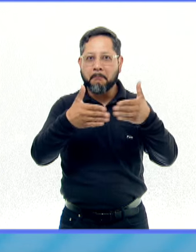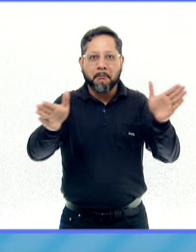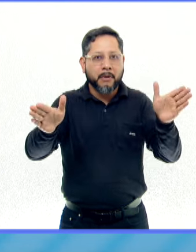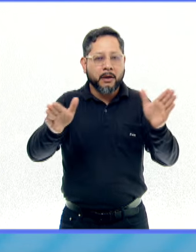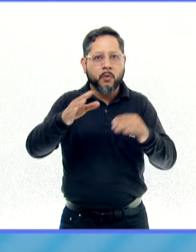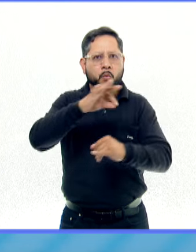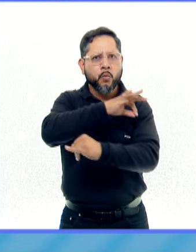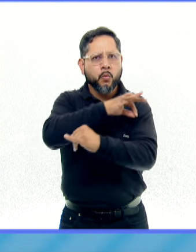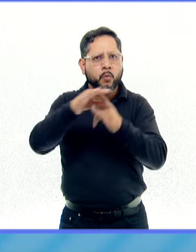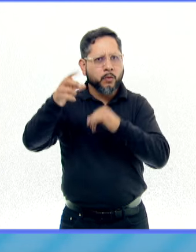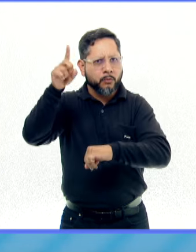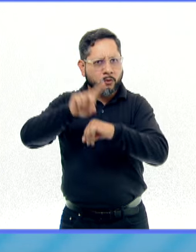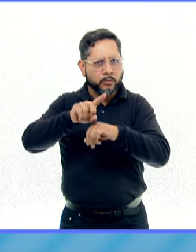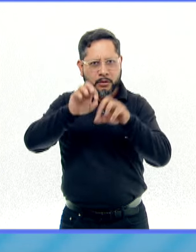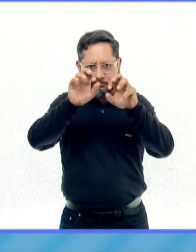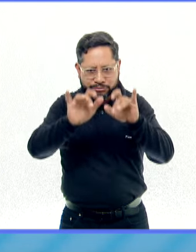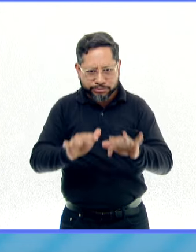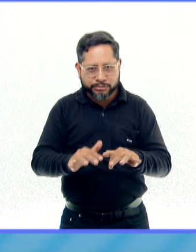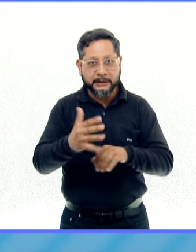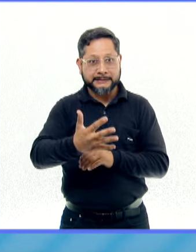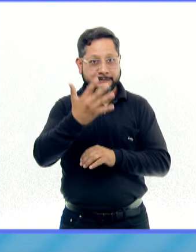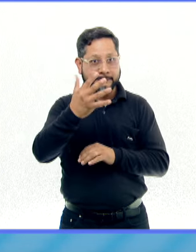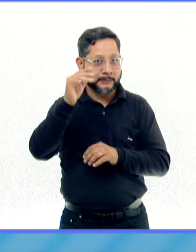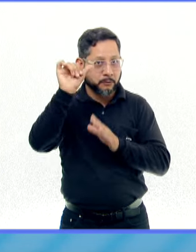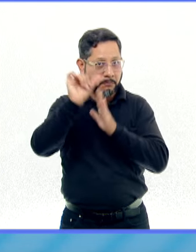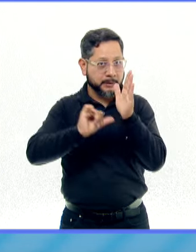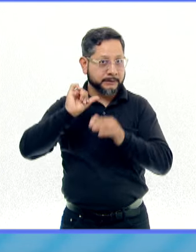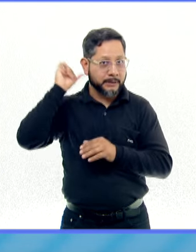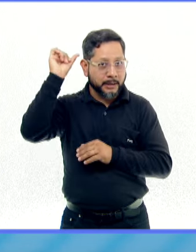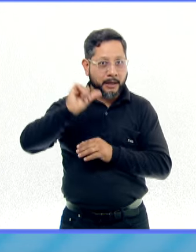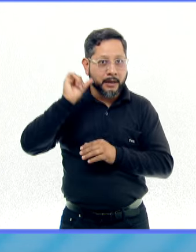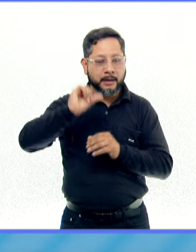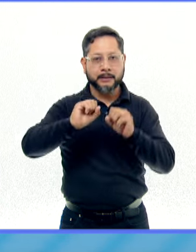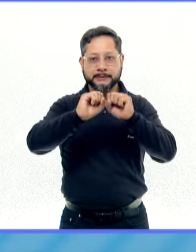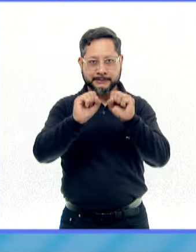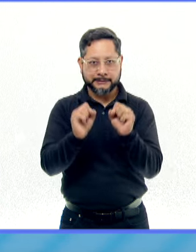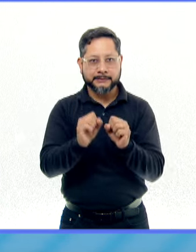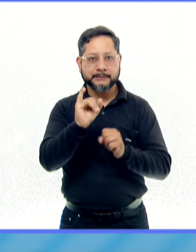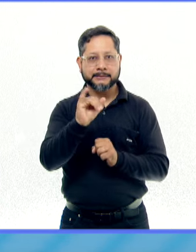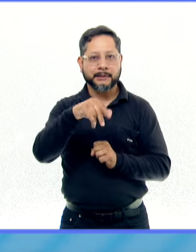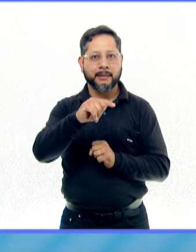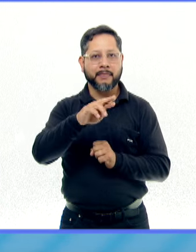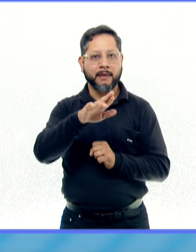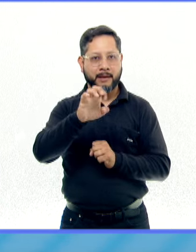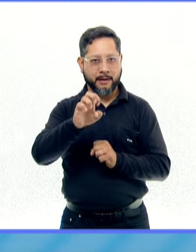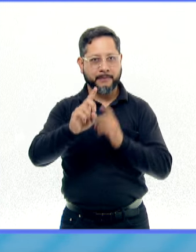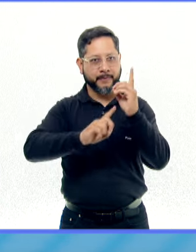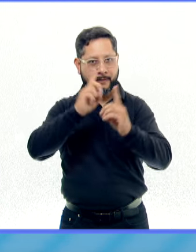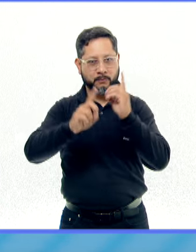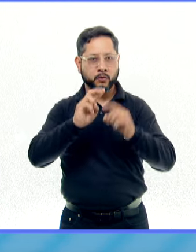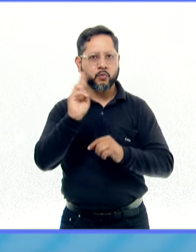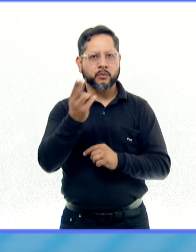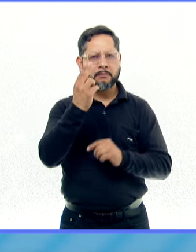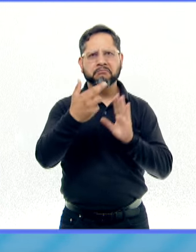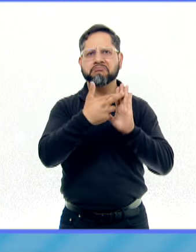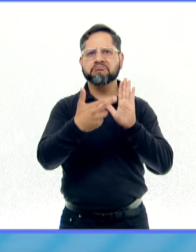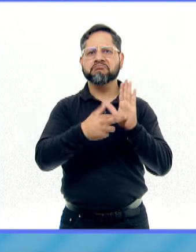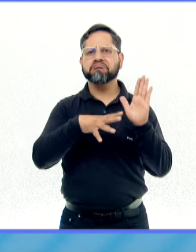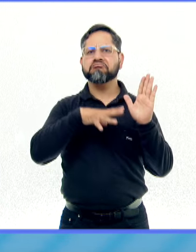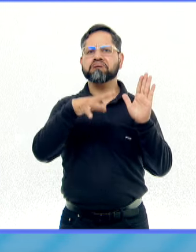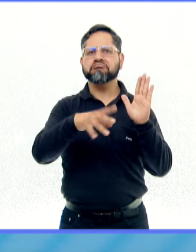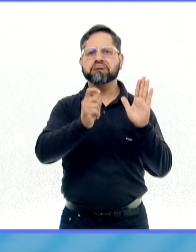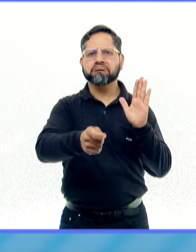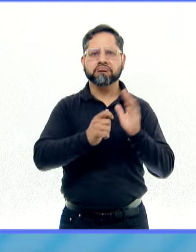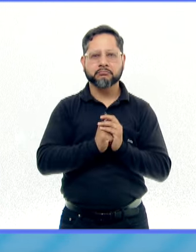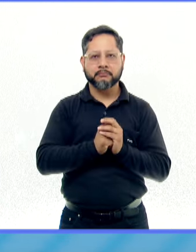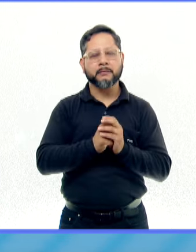el último día para inscribirse es el 5 de abril a través del sistema Integra y Deporte UNAM. Como requisitos generales, se